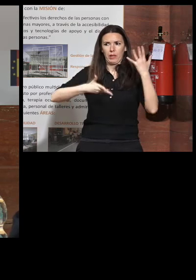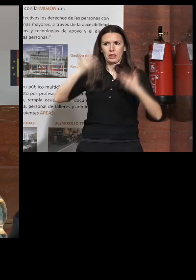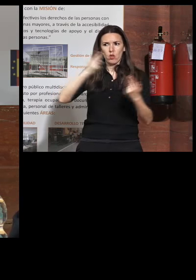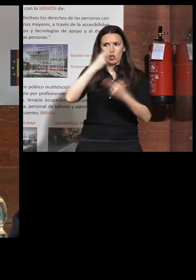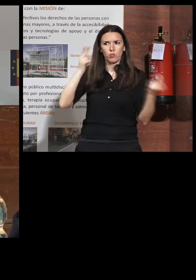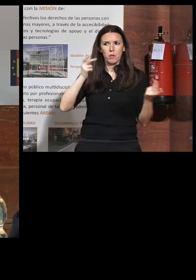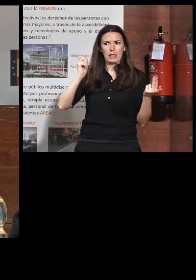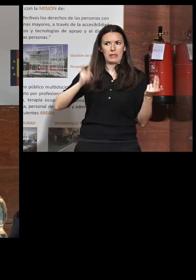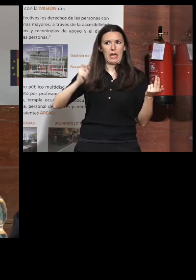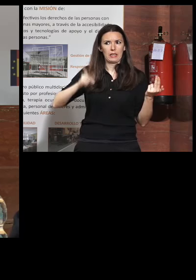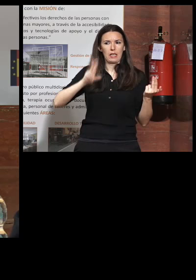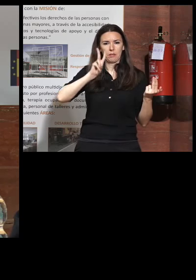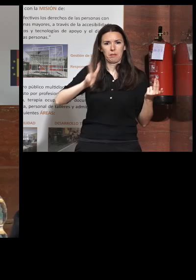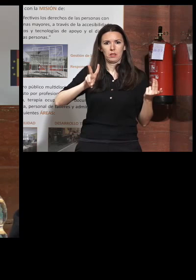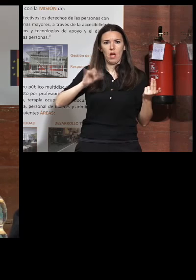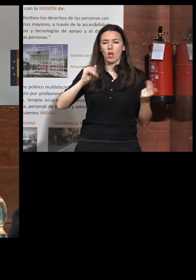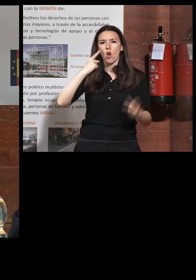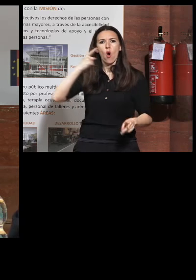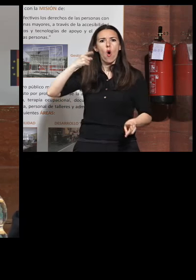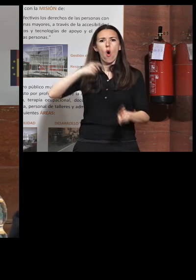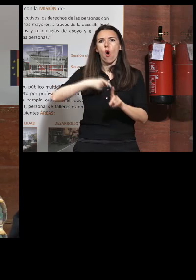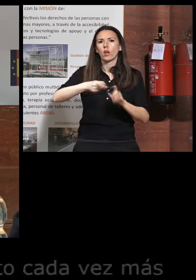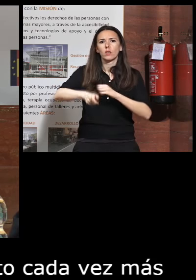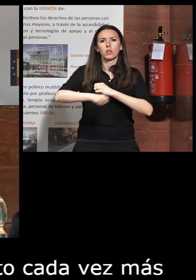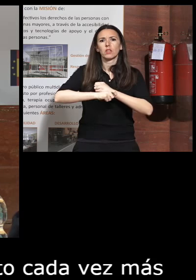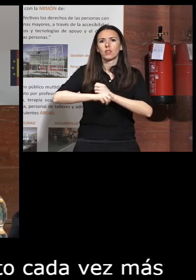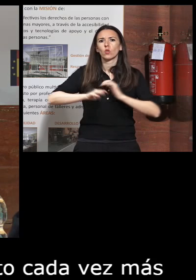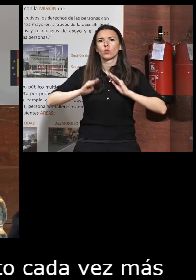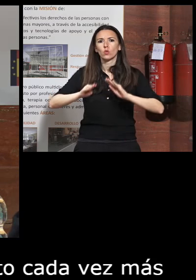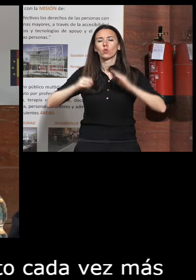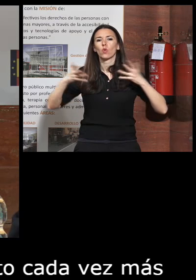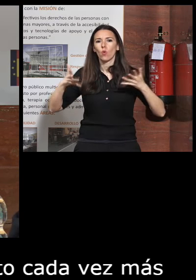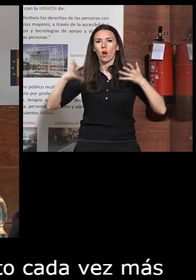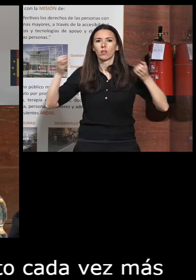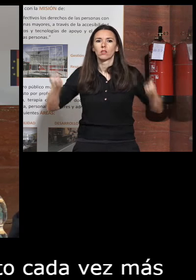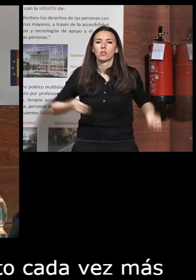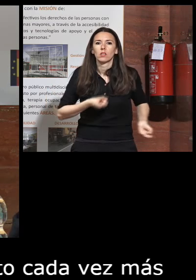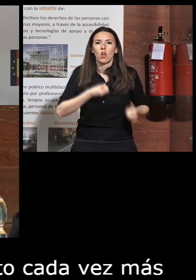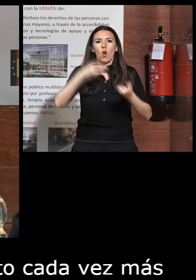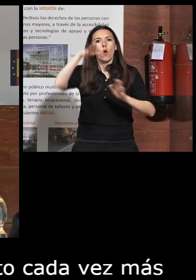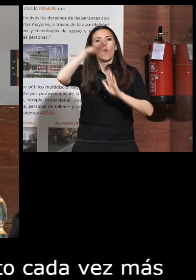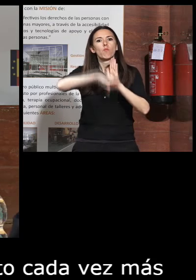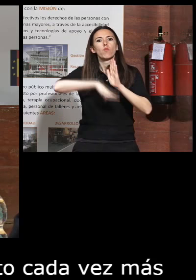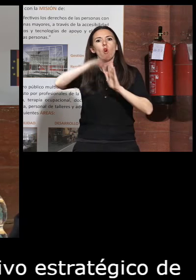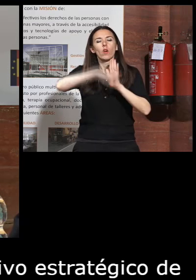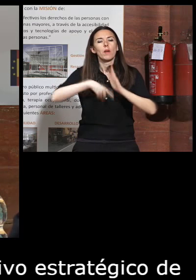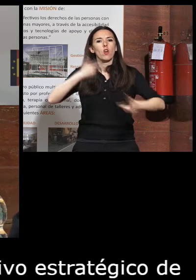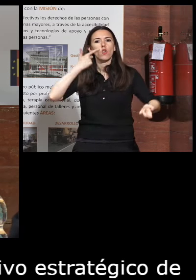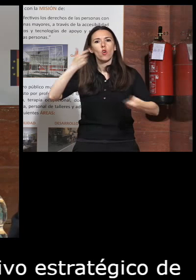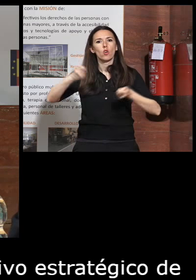con un objetivo estratégico de lanzar programas de coordinación